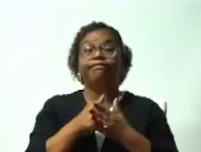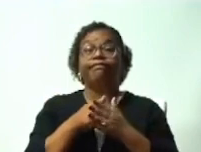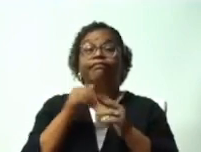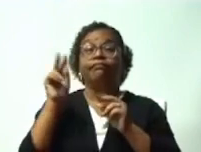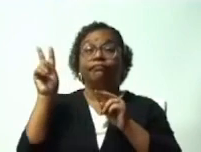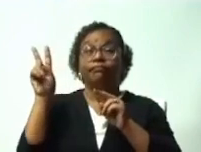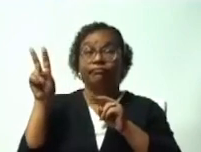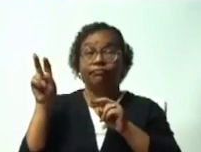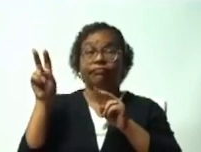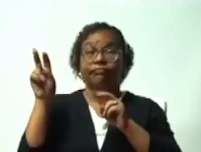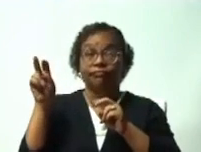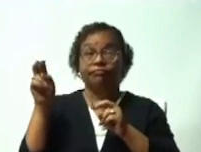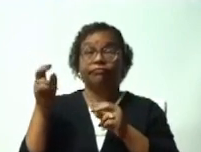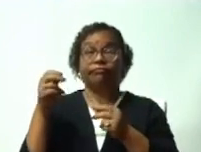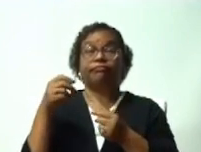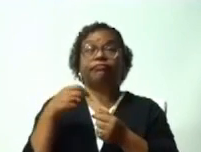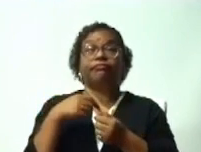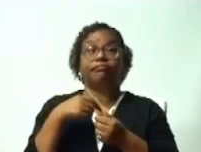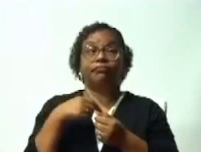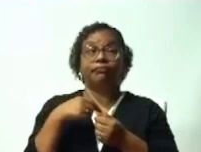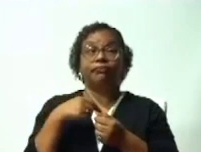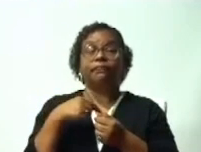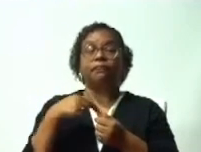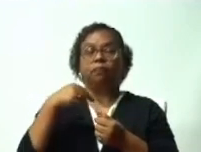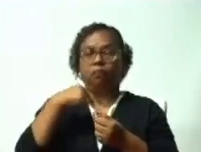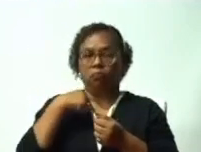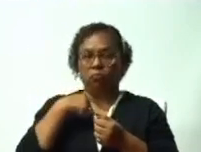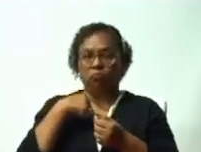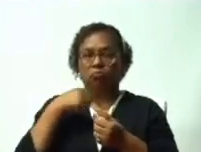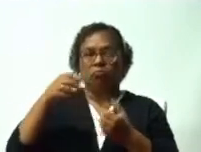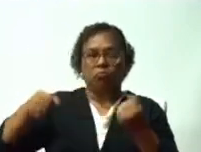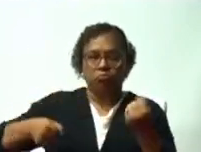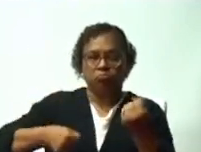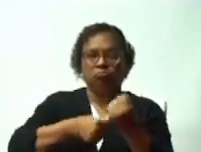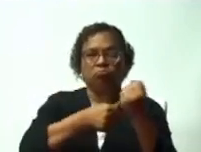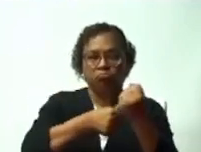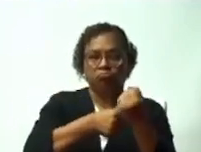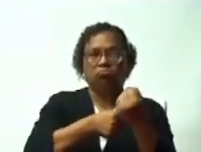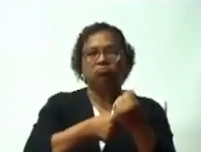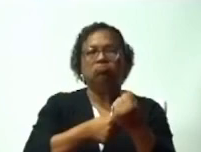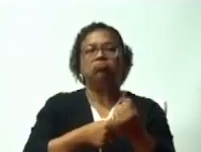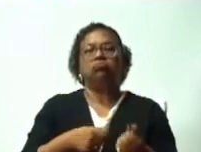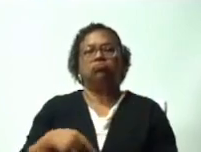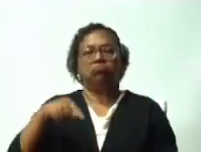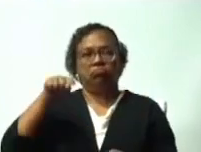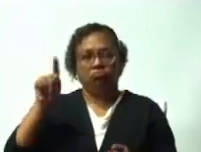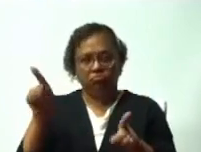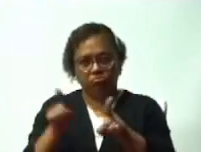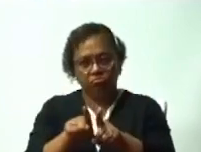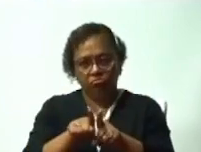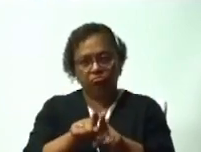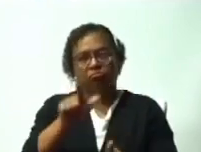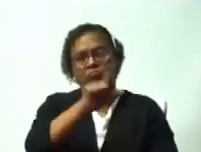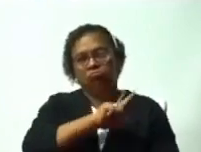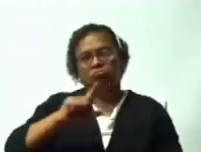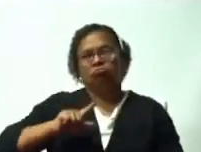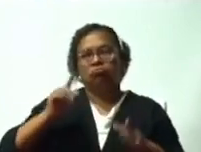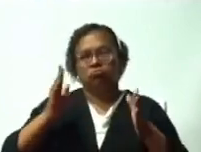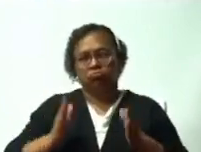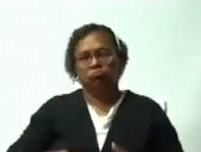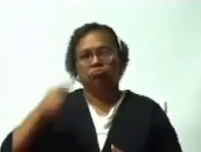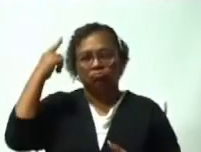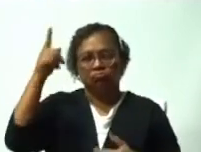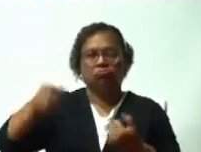llegar a hacer aporte tanto a mi país y legislar a favor de mi